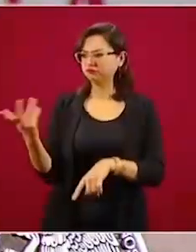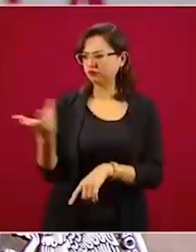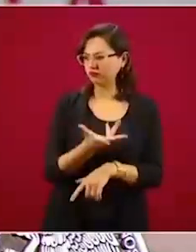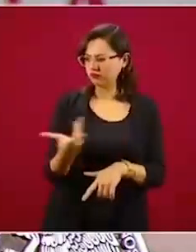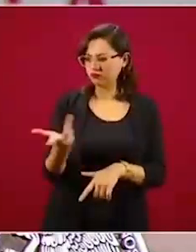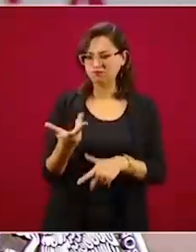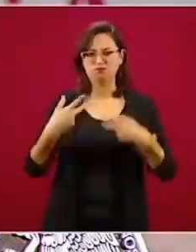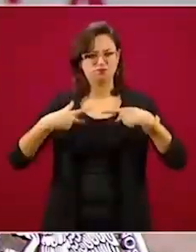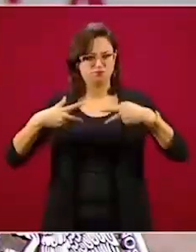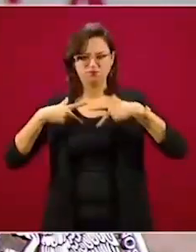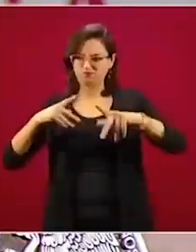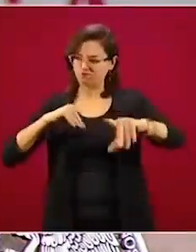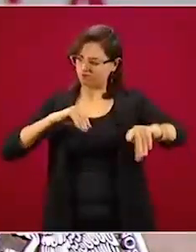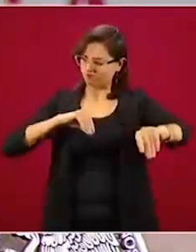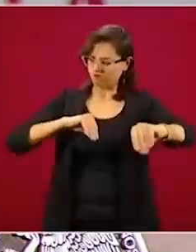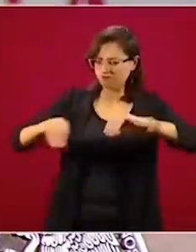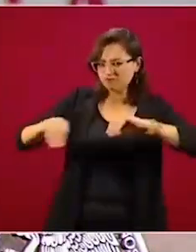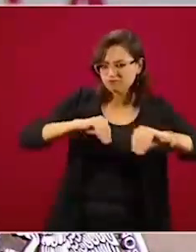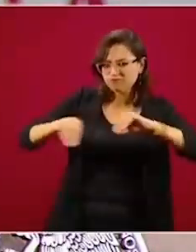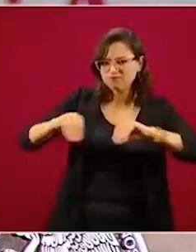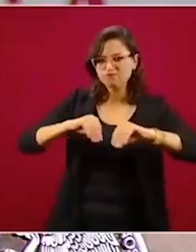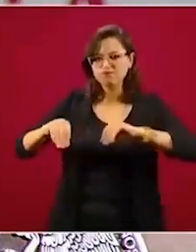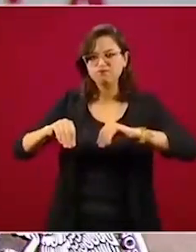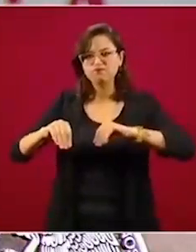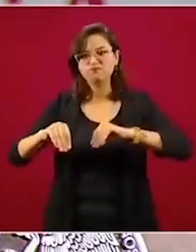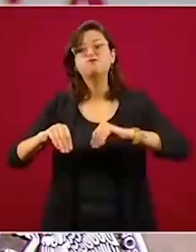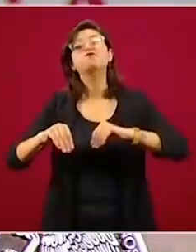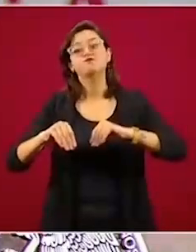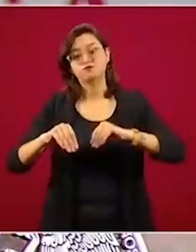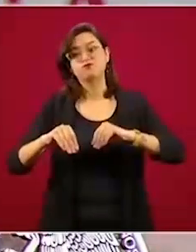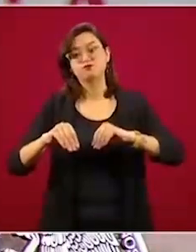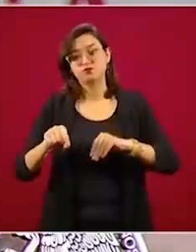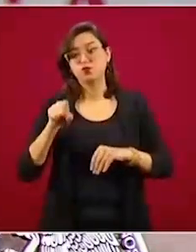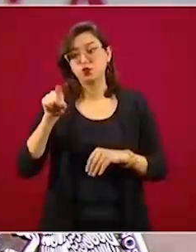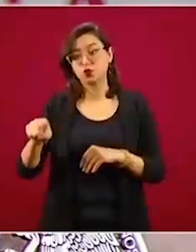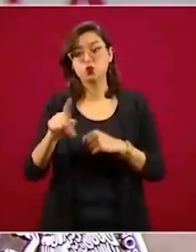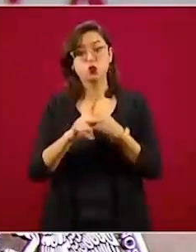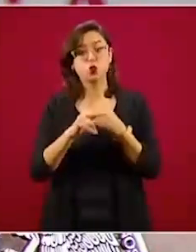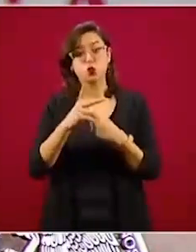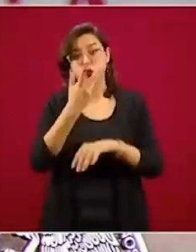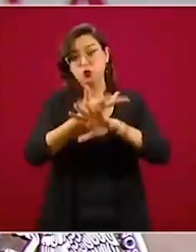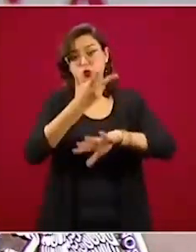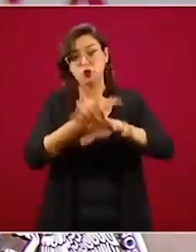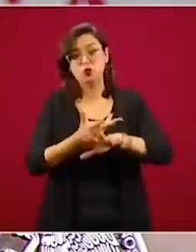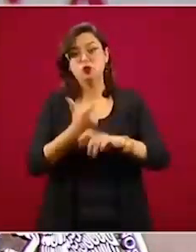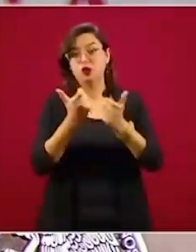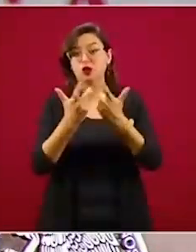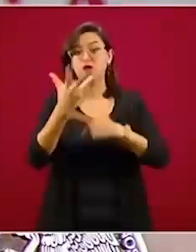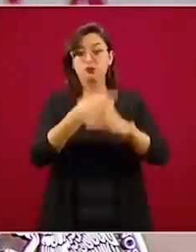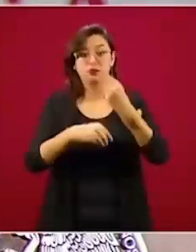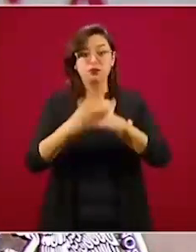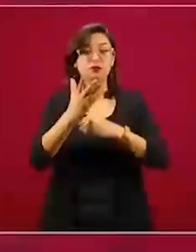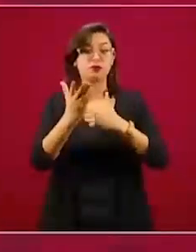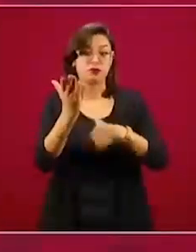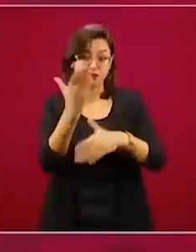con esa estrategia sacó adelante la economía de Estados Unidos y logró la